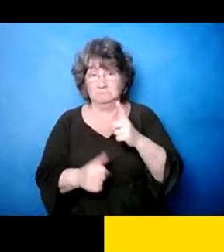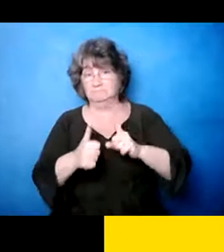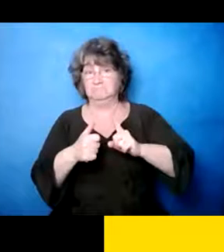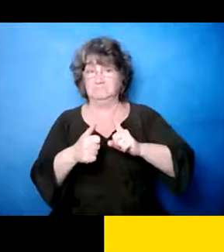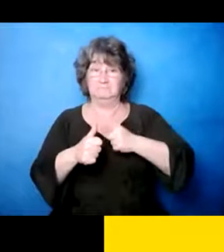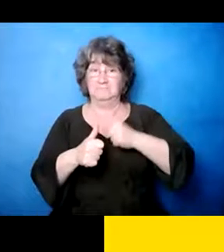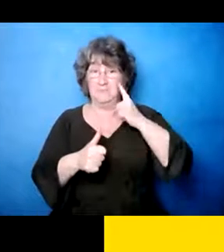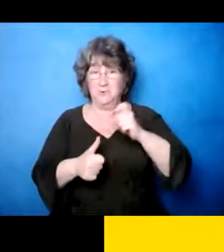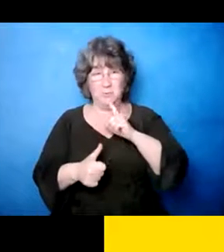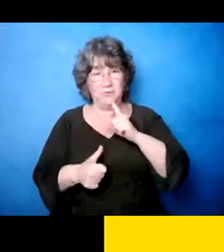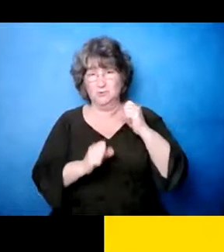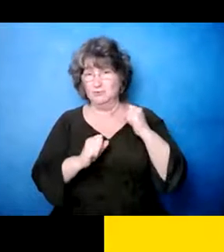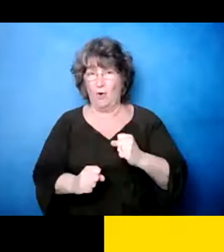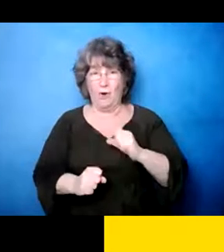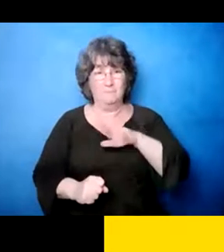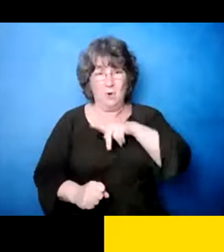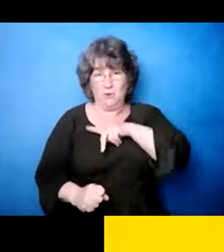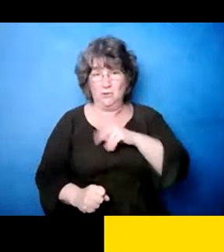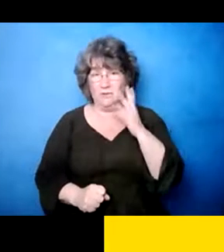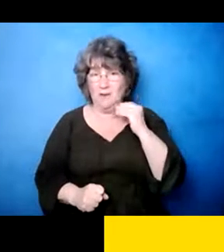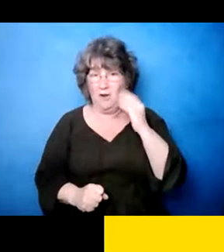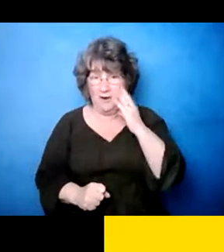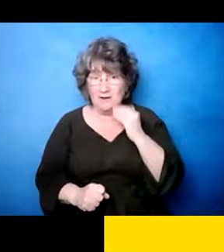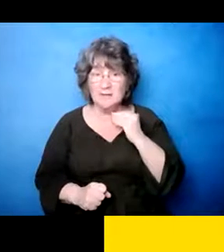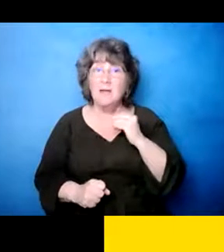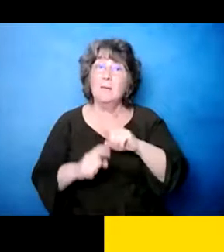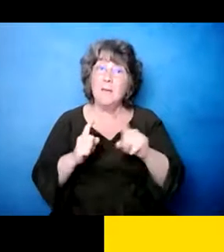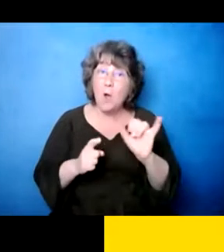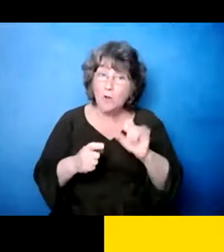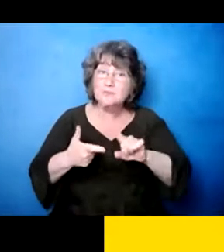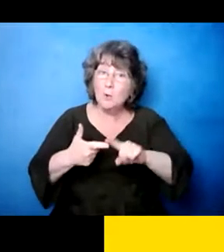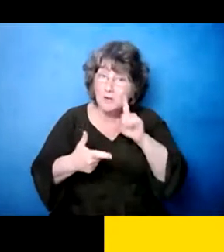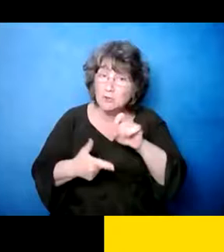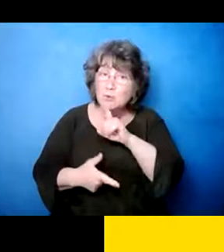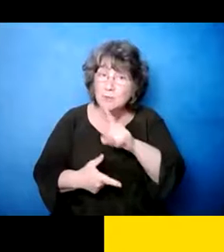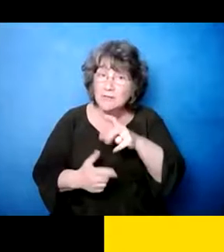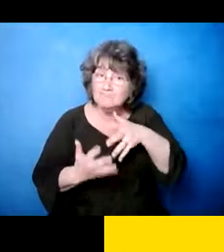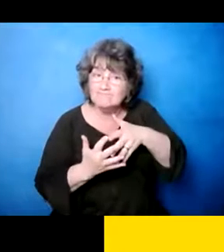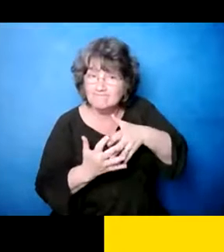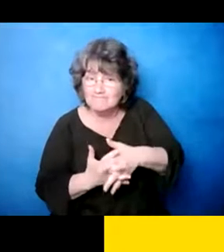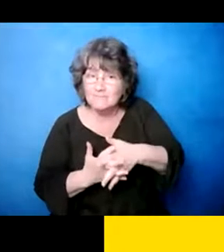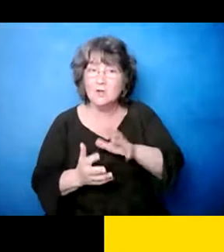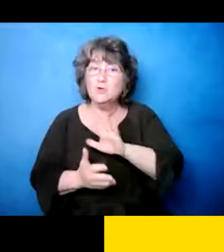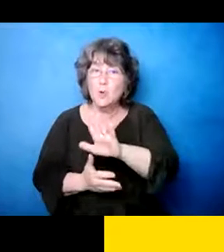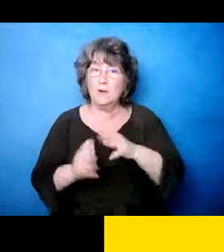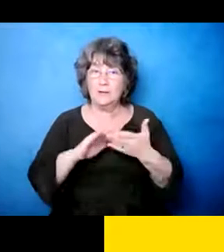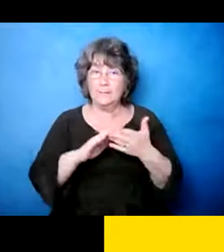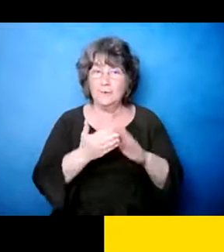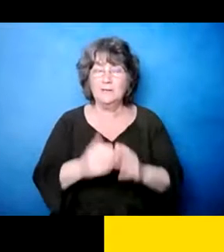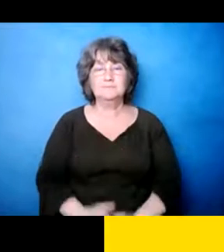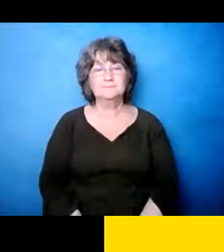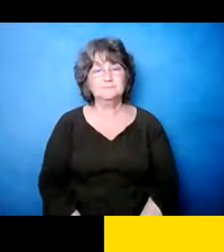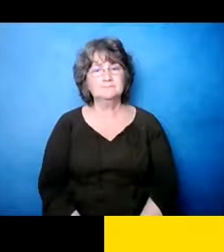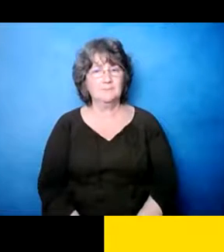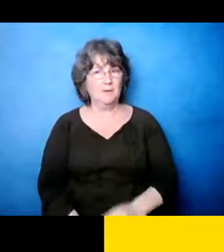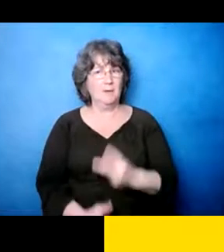eh, compartido como panelistas, pero, eh, eh, muchos de ustedes están conectados a su comunidad. Así que,